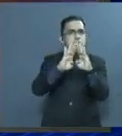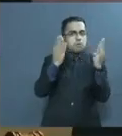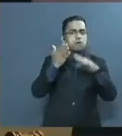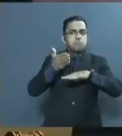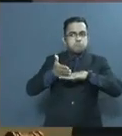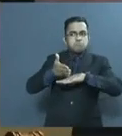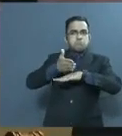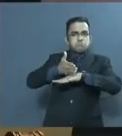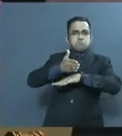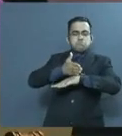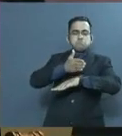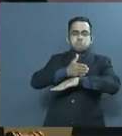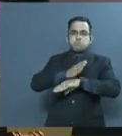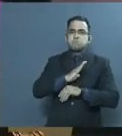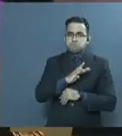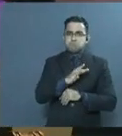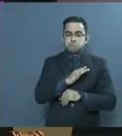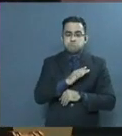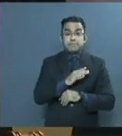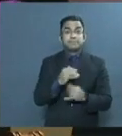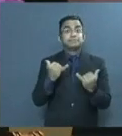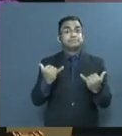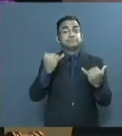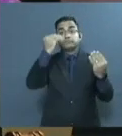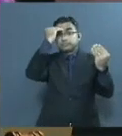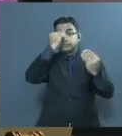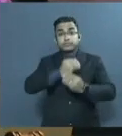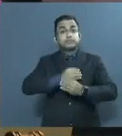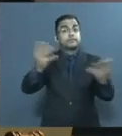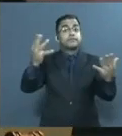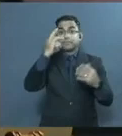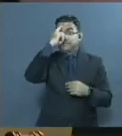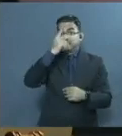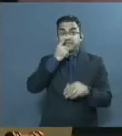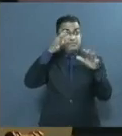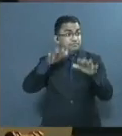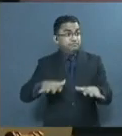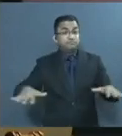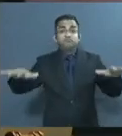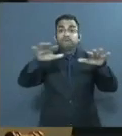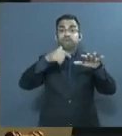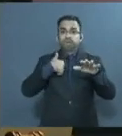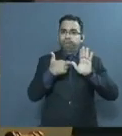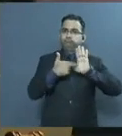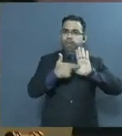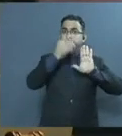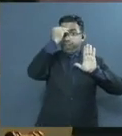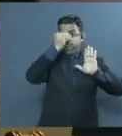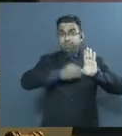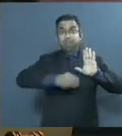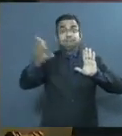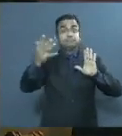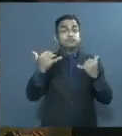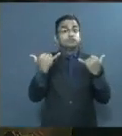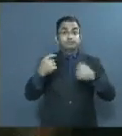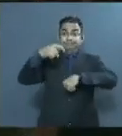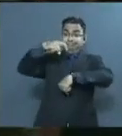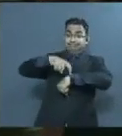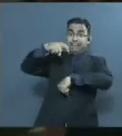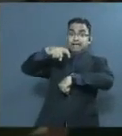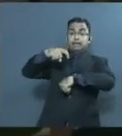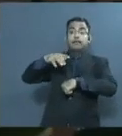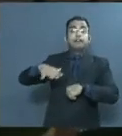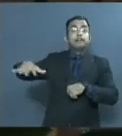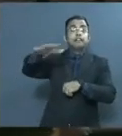Hoy afirmo en nombre de la República que en esta hora excepcional todo